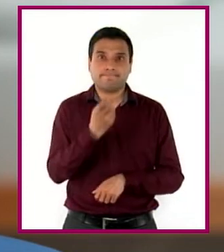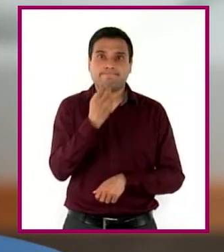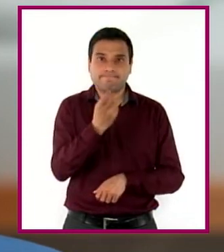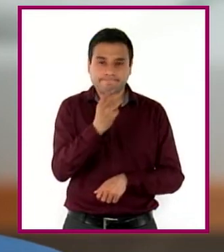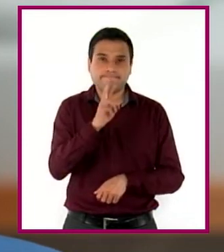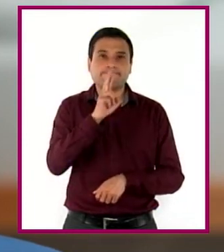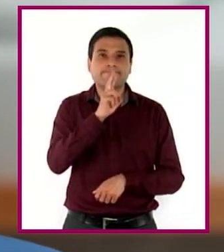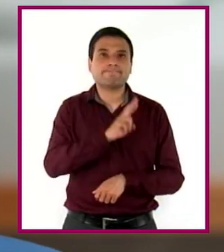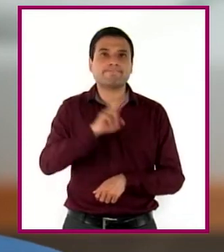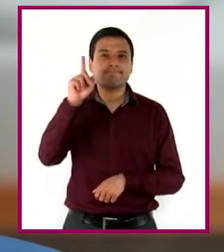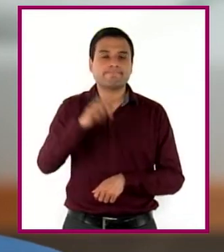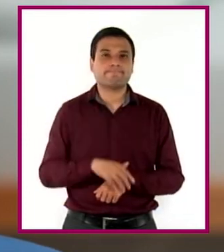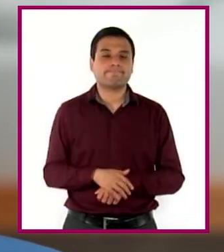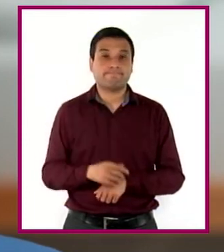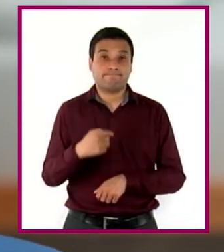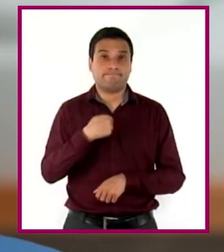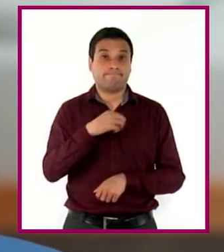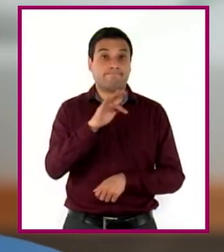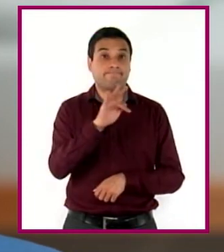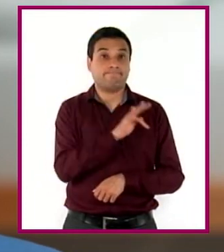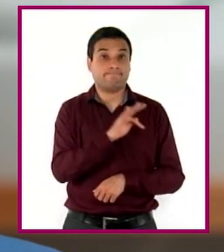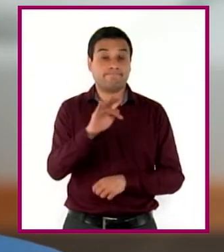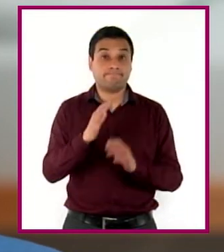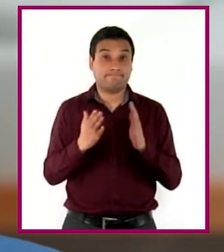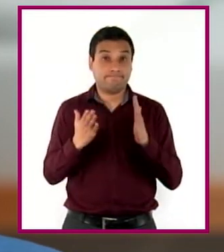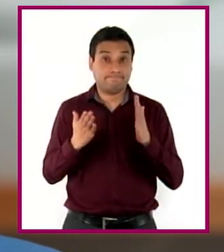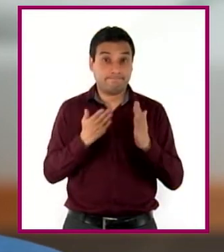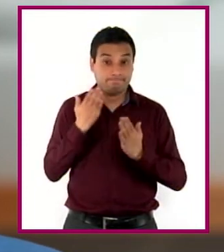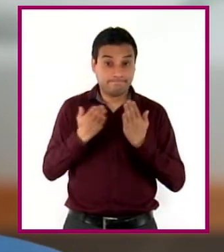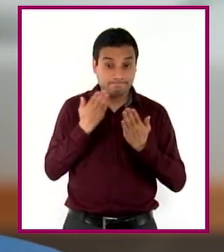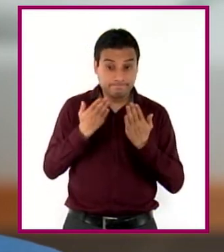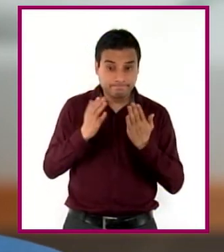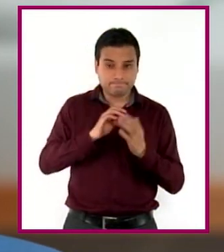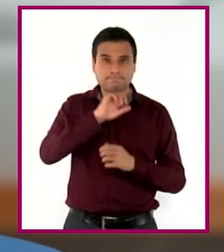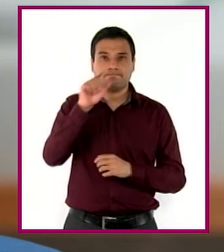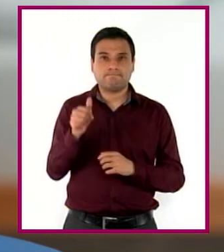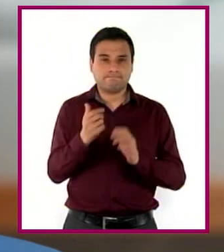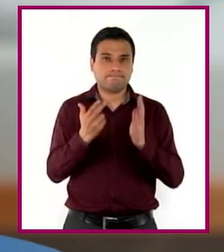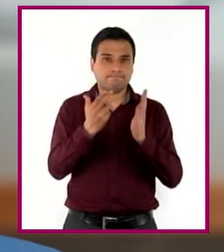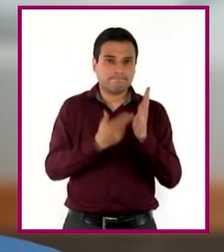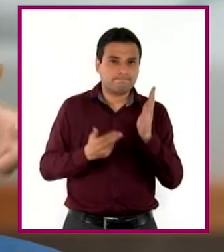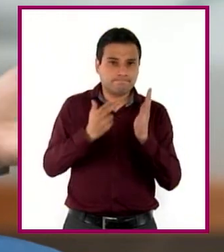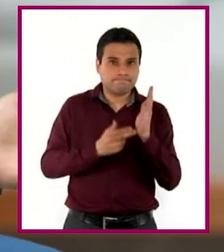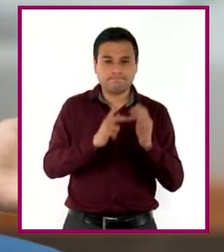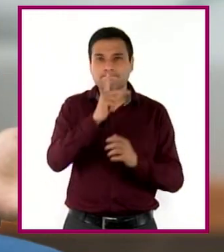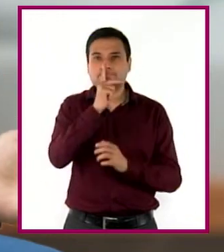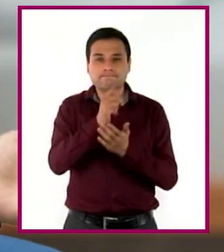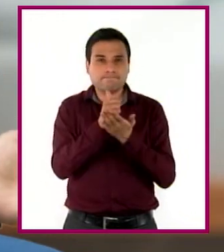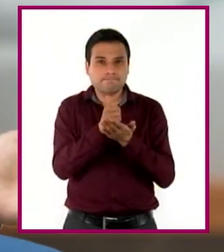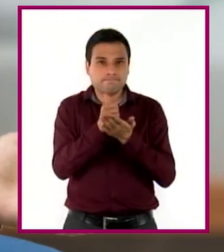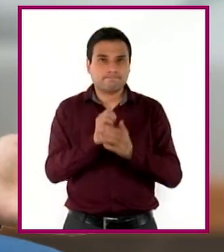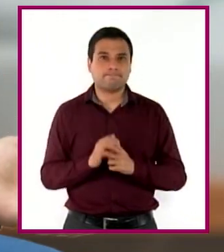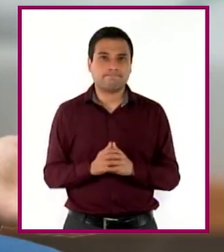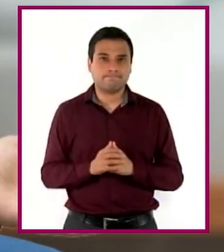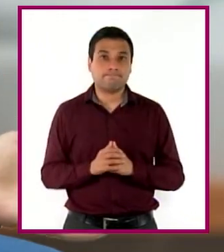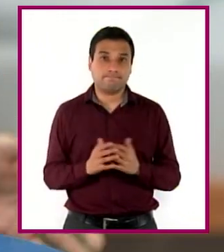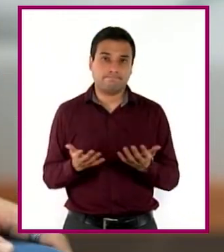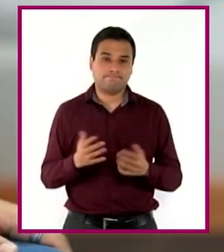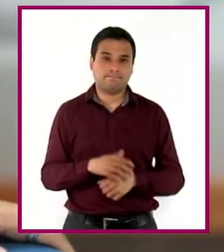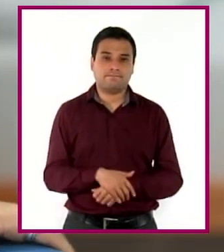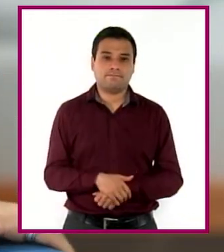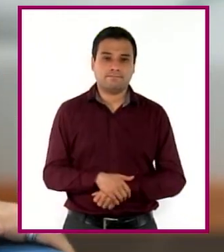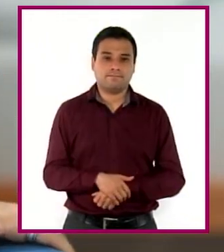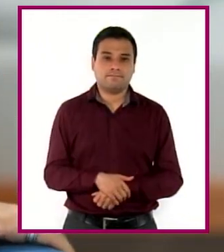todo. Para poder enfocar mis estudios desde el principio en mejorar los procesos de producción de mi papá, necesito la experiencia del trabajo,